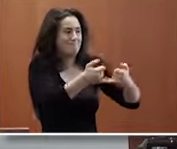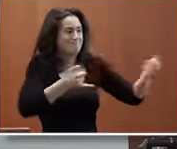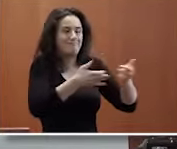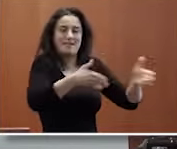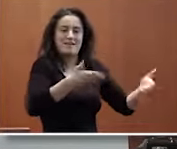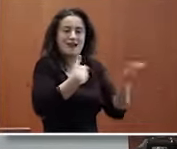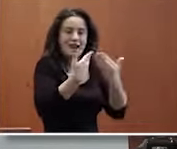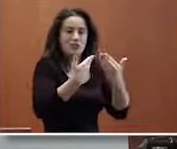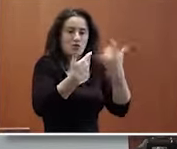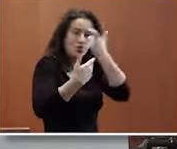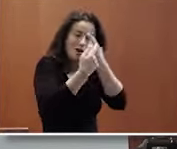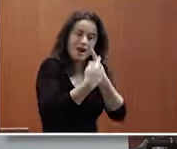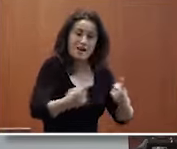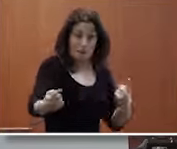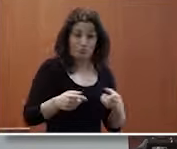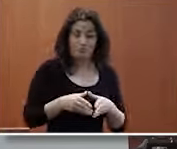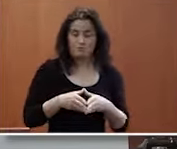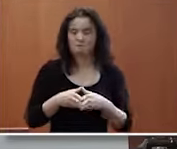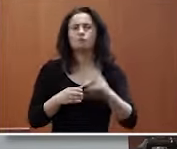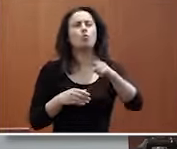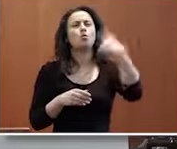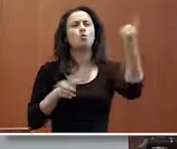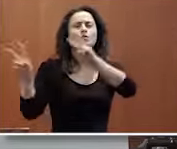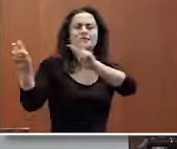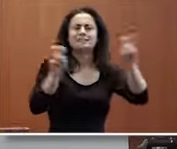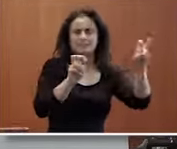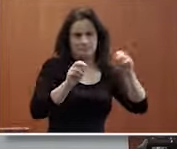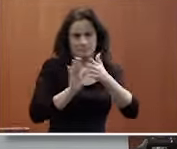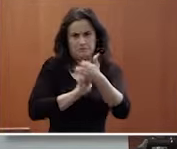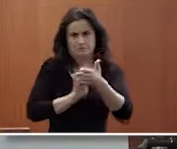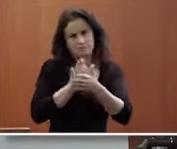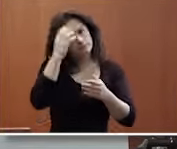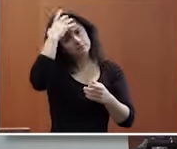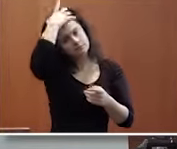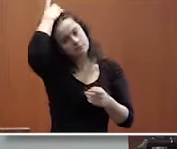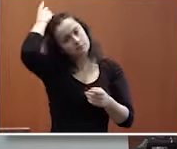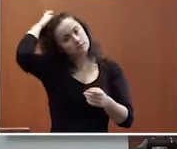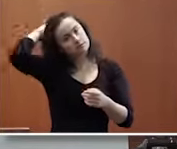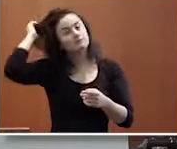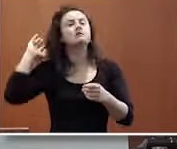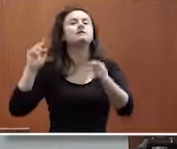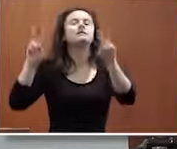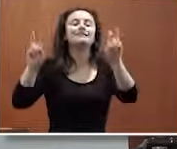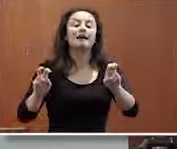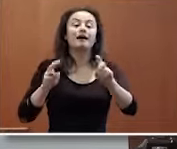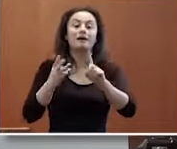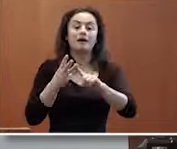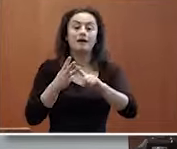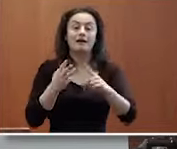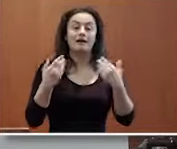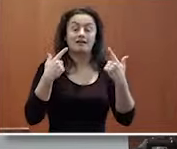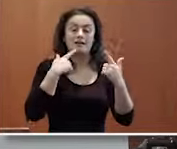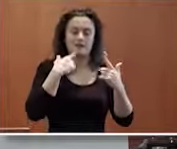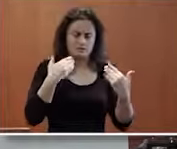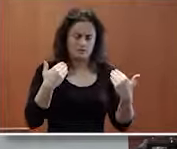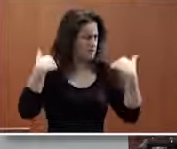de largo plazo algunas otras cuestiones hay que es un tema muy importante el tema de la contracción responsable